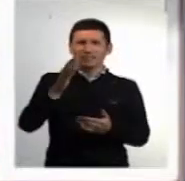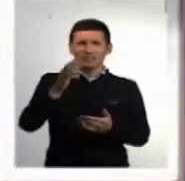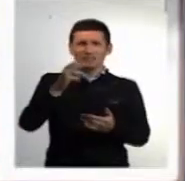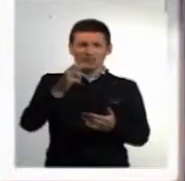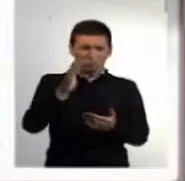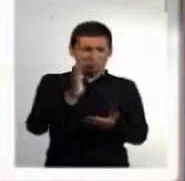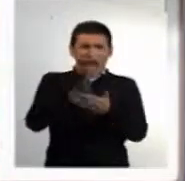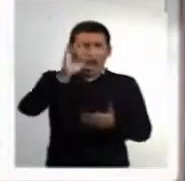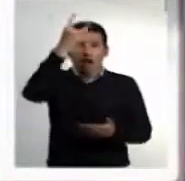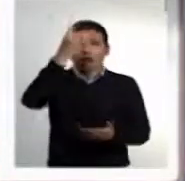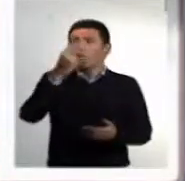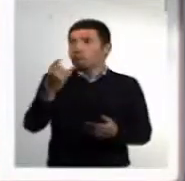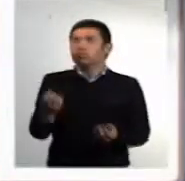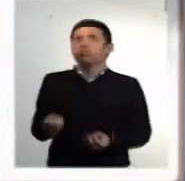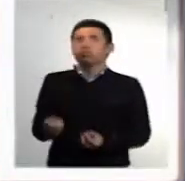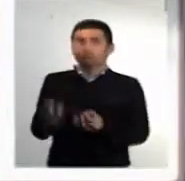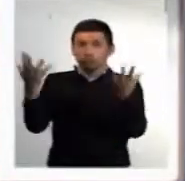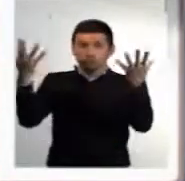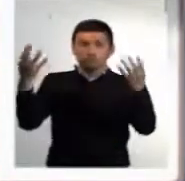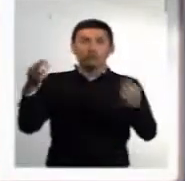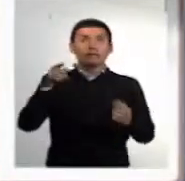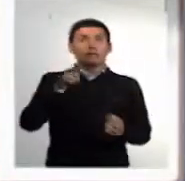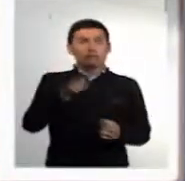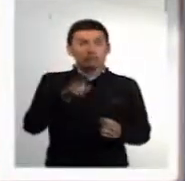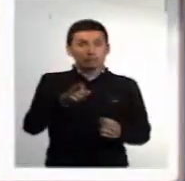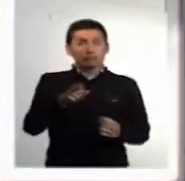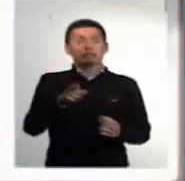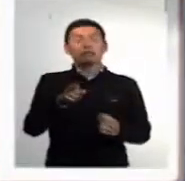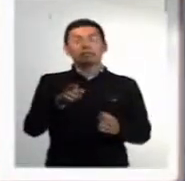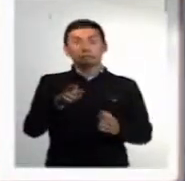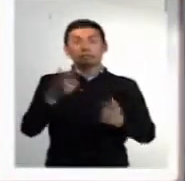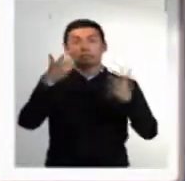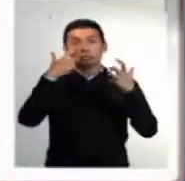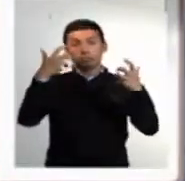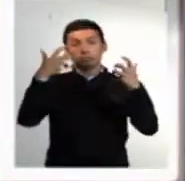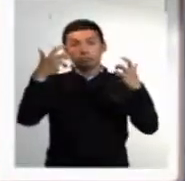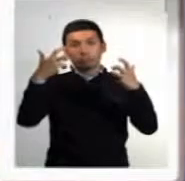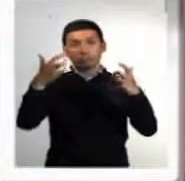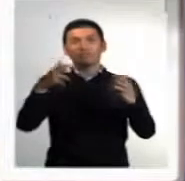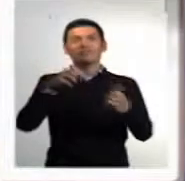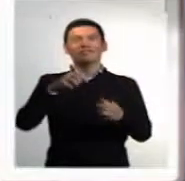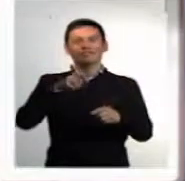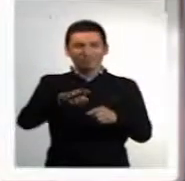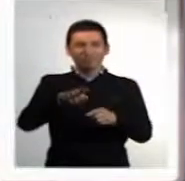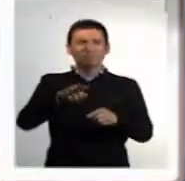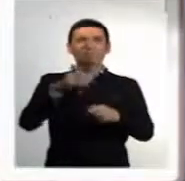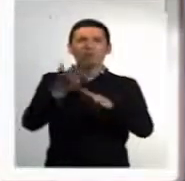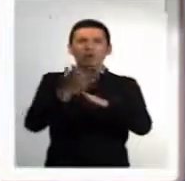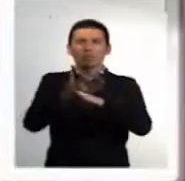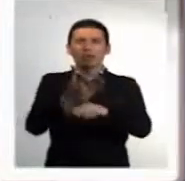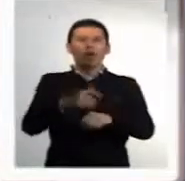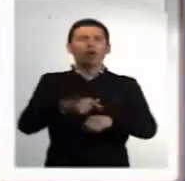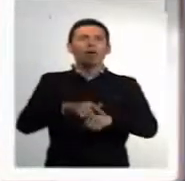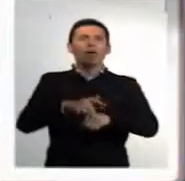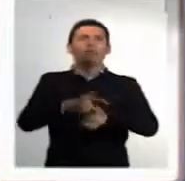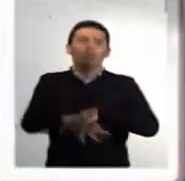son frecuentes, es otro de los puntos críticos de el problema del tiempo.